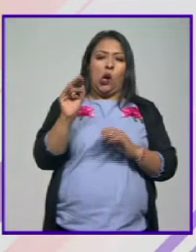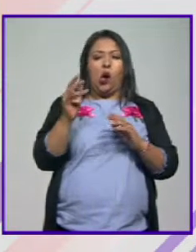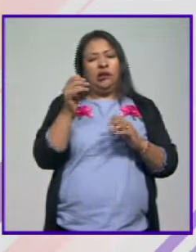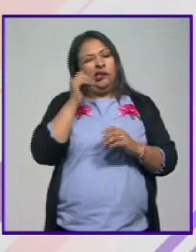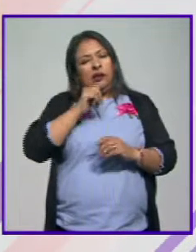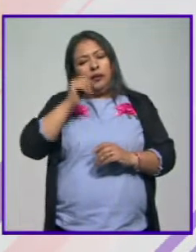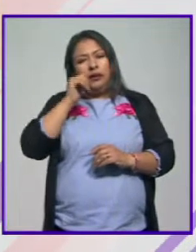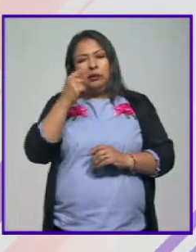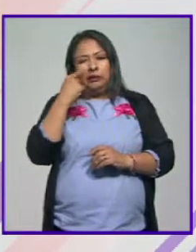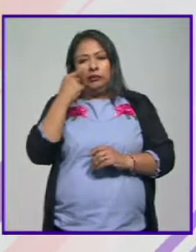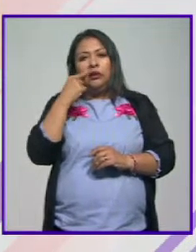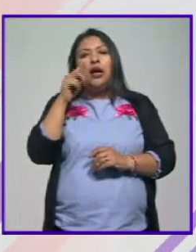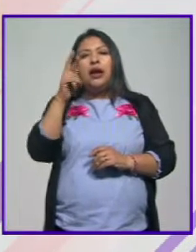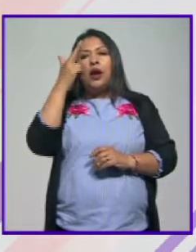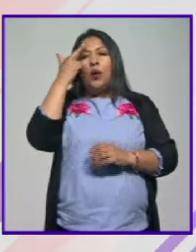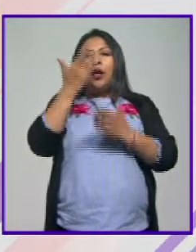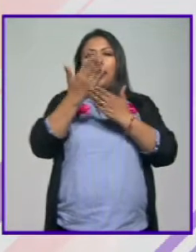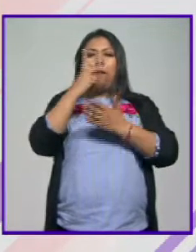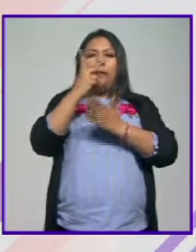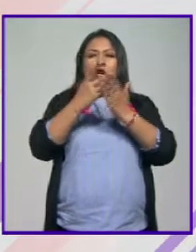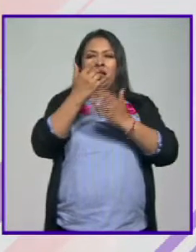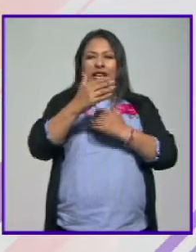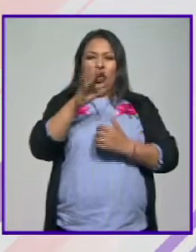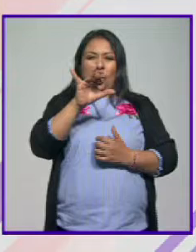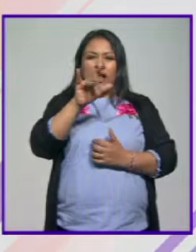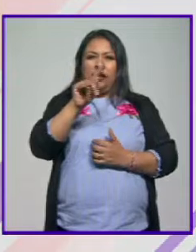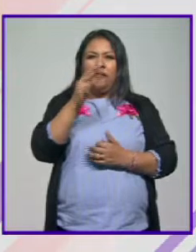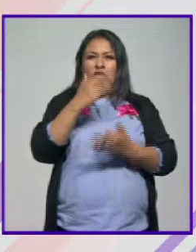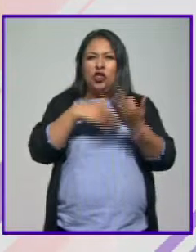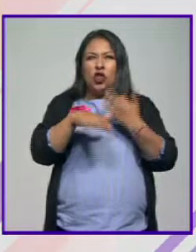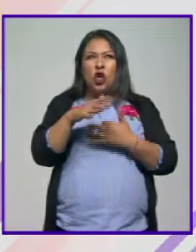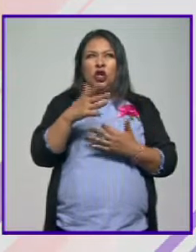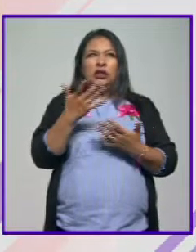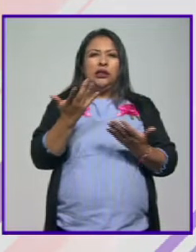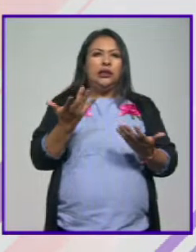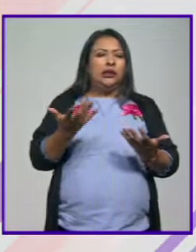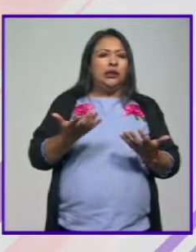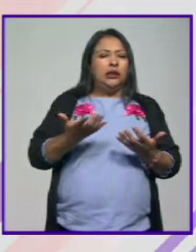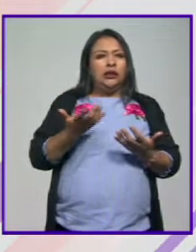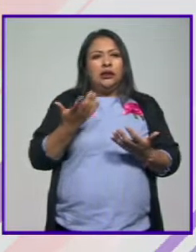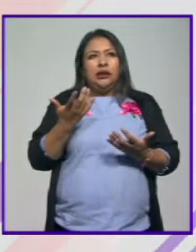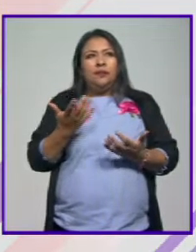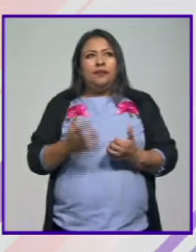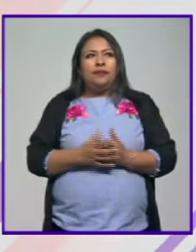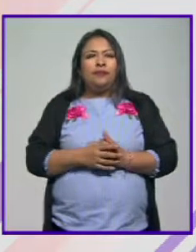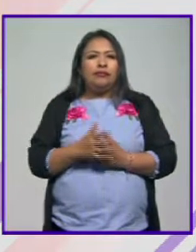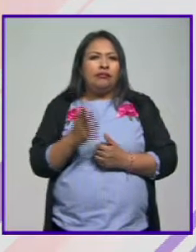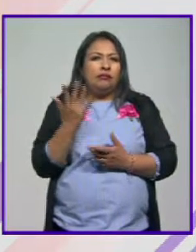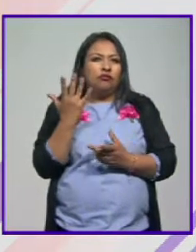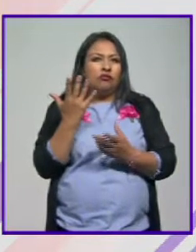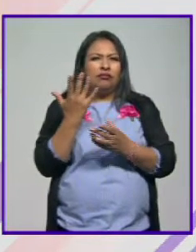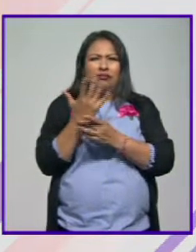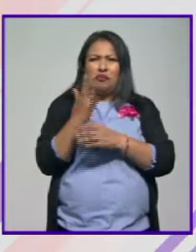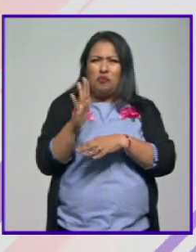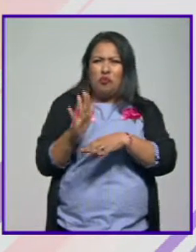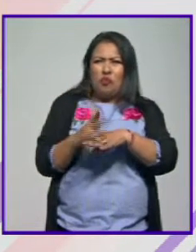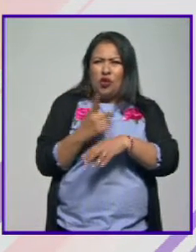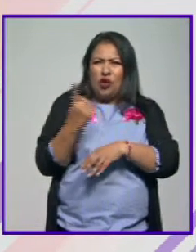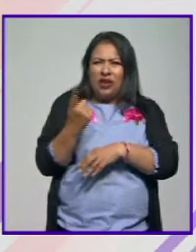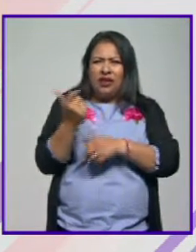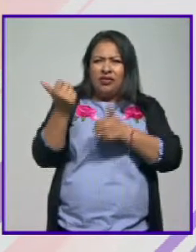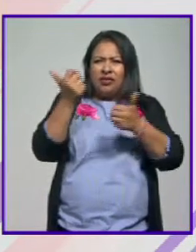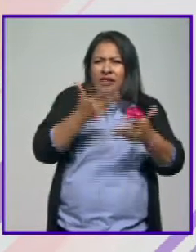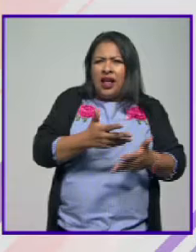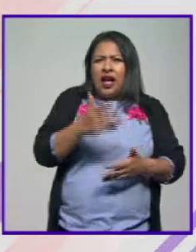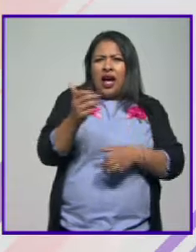que cuando se lanzó el proyecto de Cantinflas todo mundo se rasgaba las vestiduras o muchos se rasgaban las vestiduras diciendo que por qué traías a un